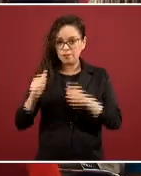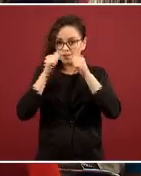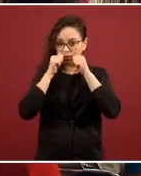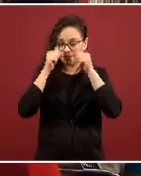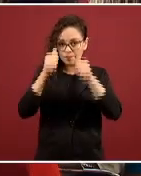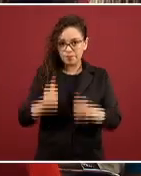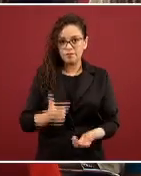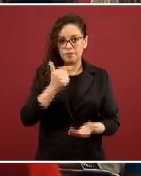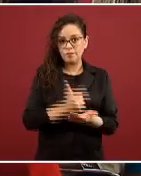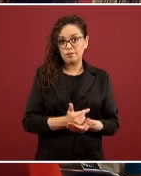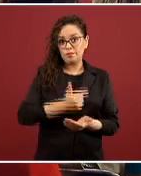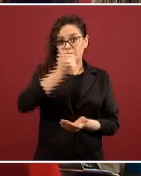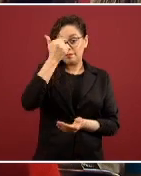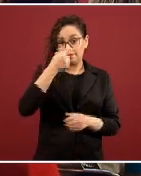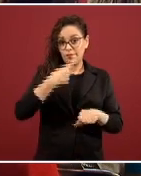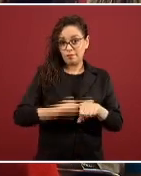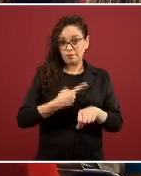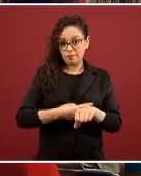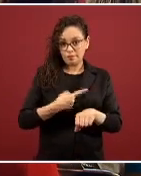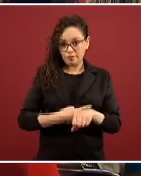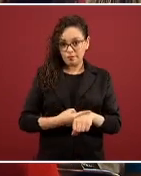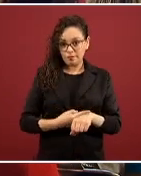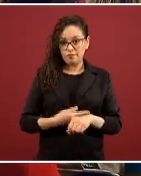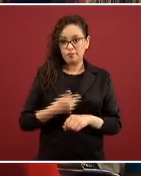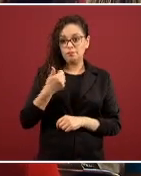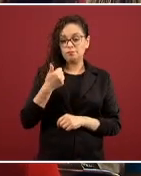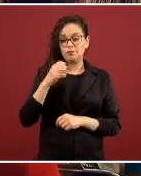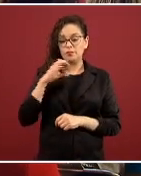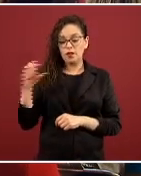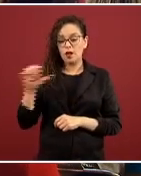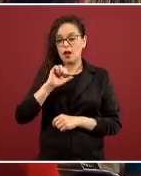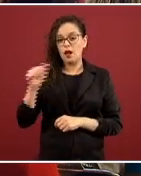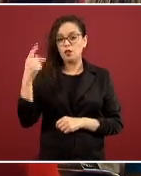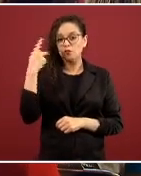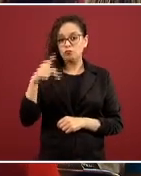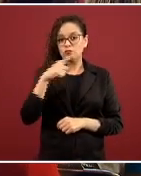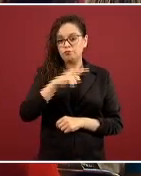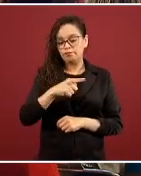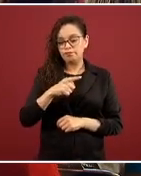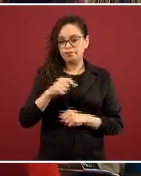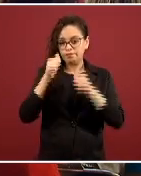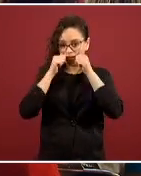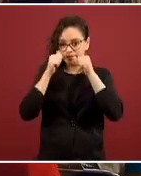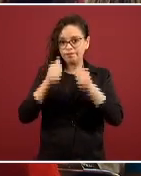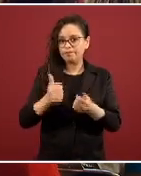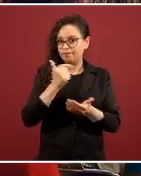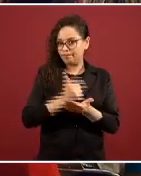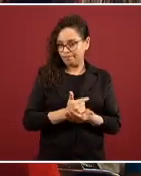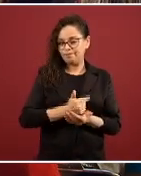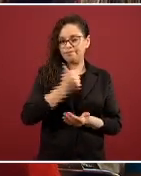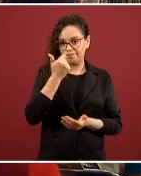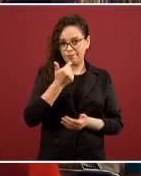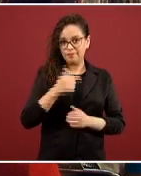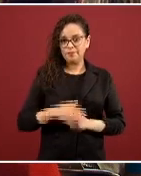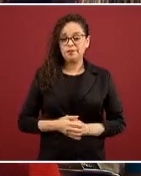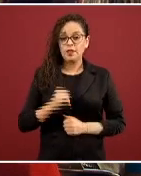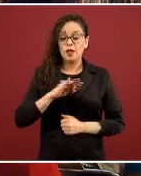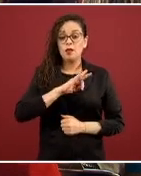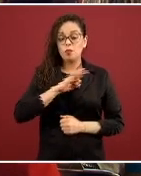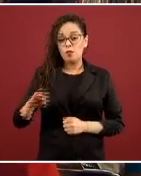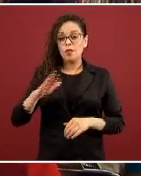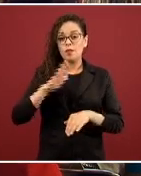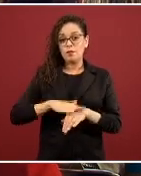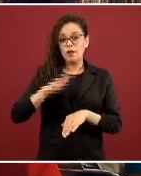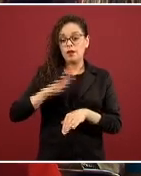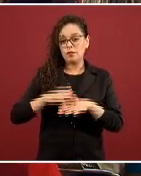500, cerca de 600 unidades de cuidados intensivos y la posibilidad de expander los servicios a